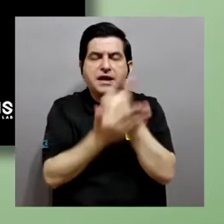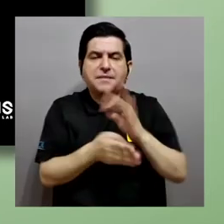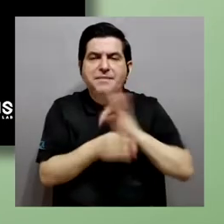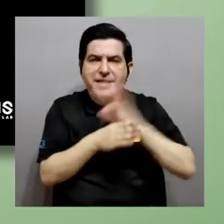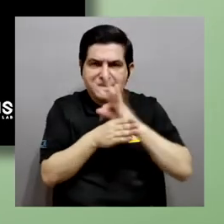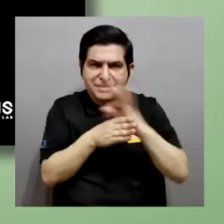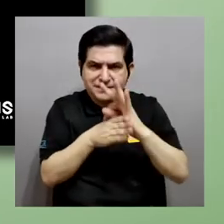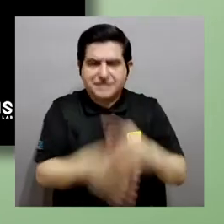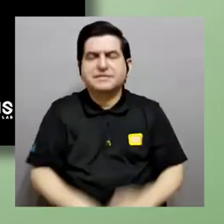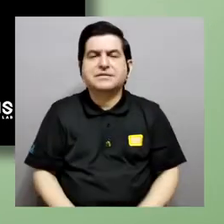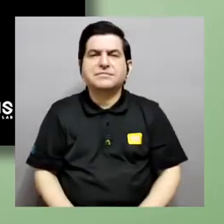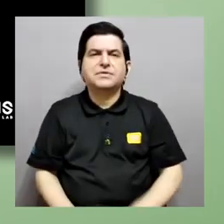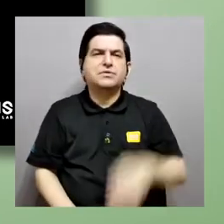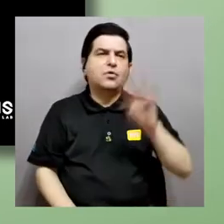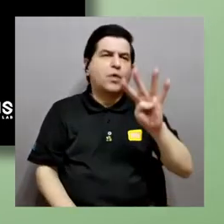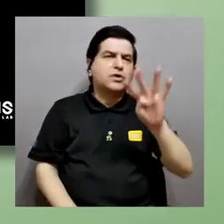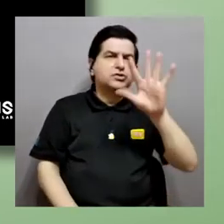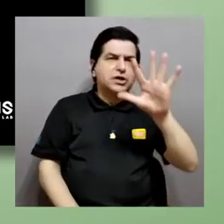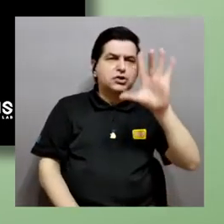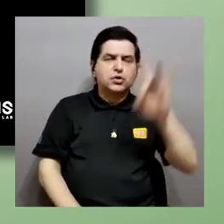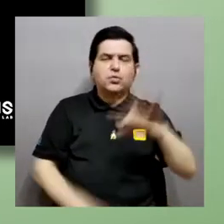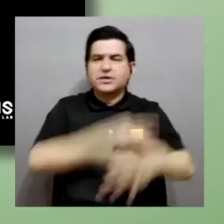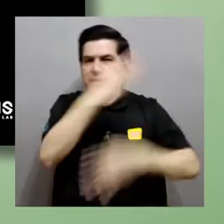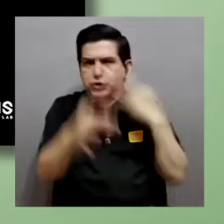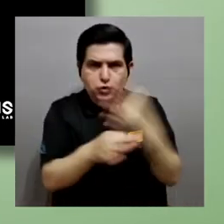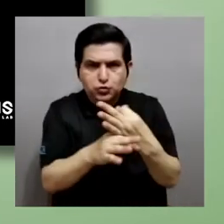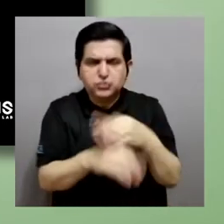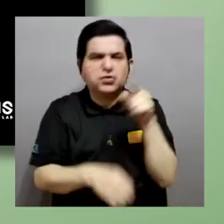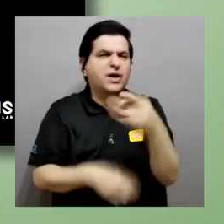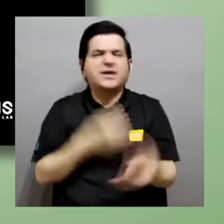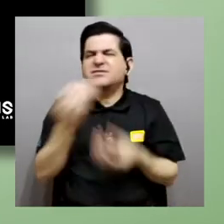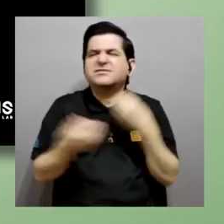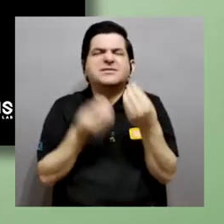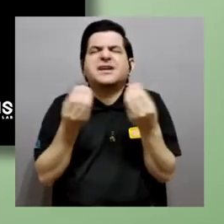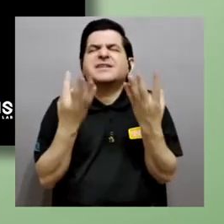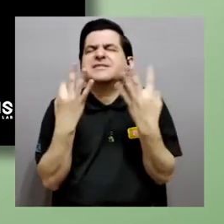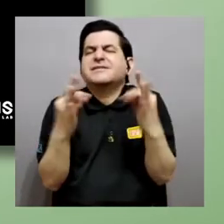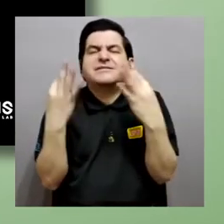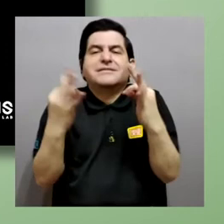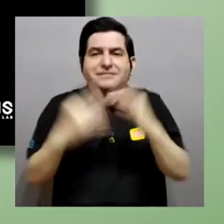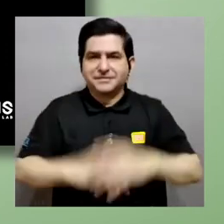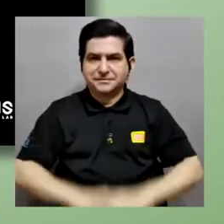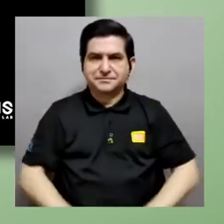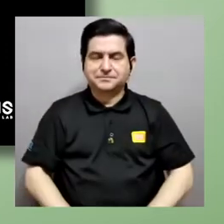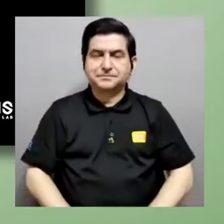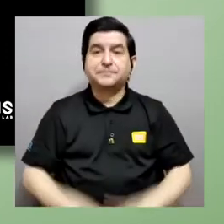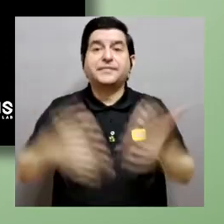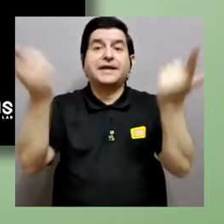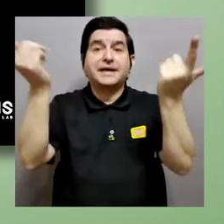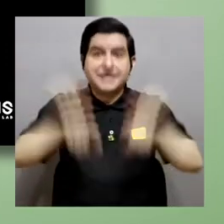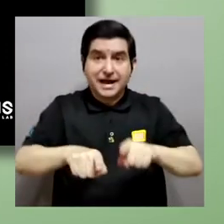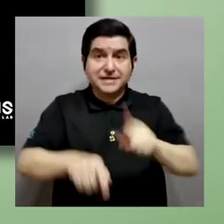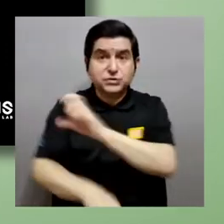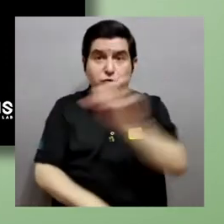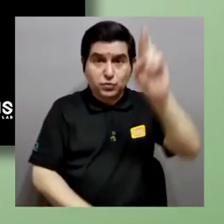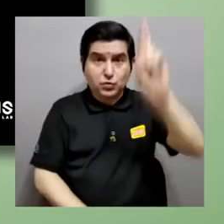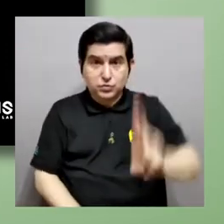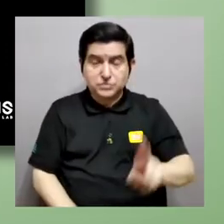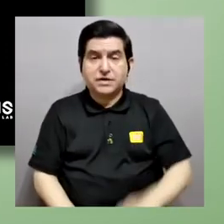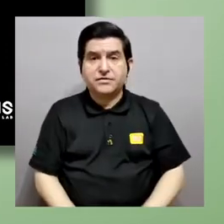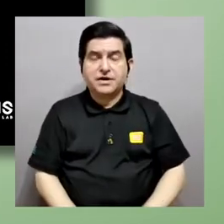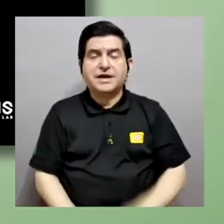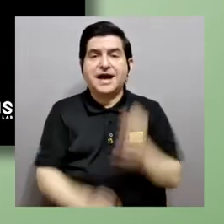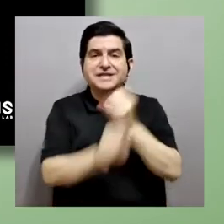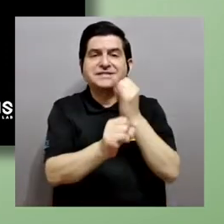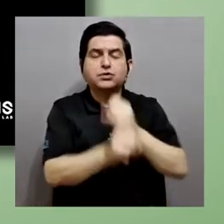458. Entonces, ¿qué es lo que buscan estos tratamientos? Por ejemplo, en el caso de Costa Rica, en el Instituto Cloromino Picado, lo que